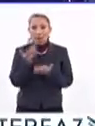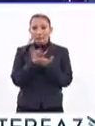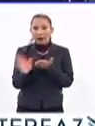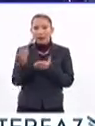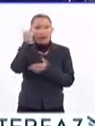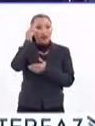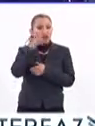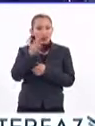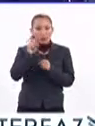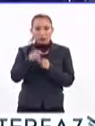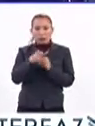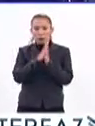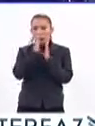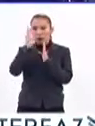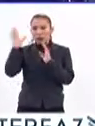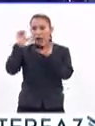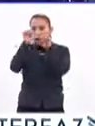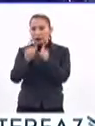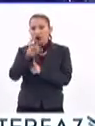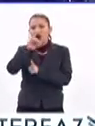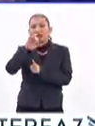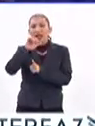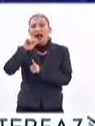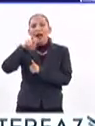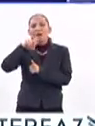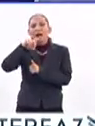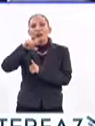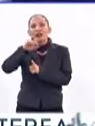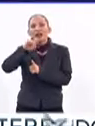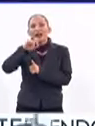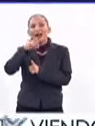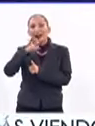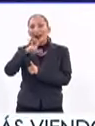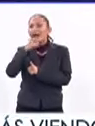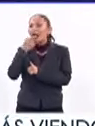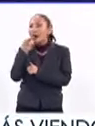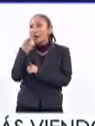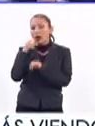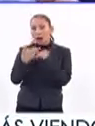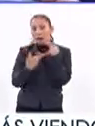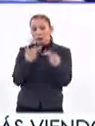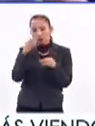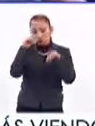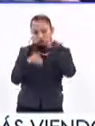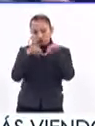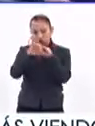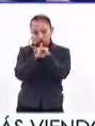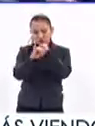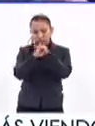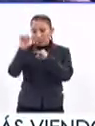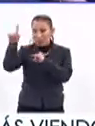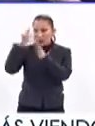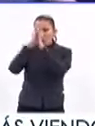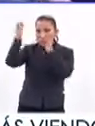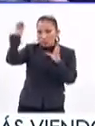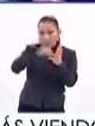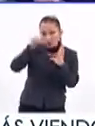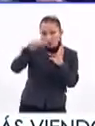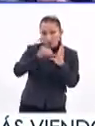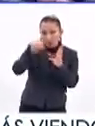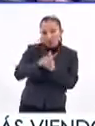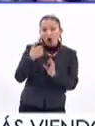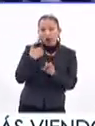su parte, el director de la Biblioteca de Artes, José Armando González Rangel, habló sobre el proceso de digitalización del acervo. Estamos